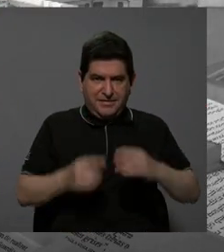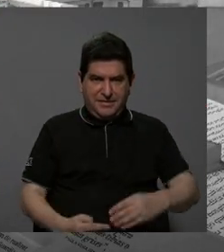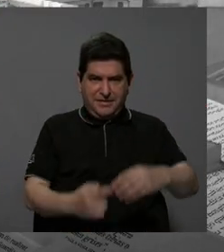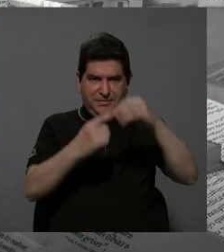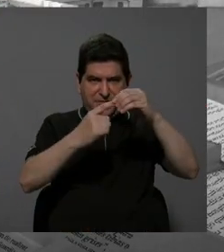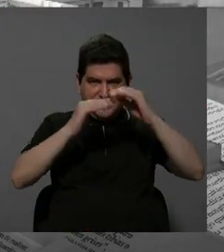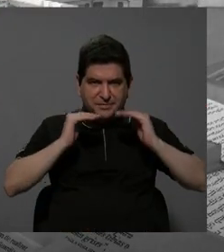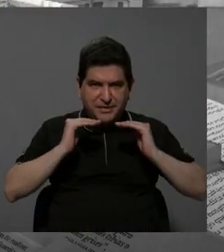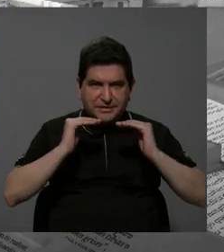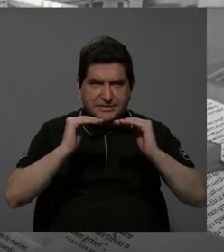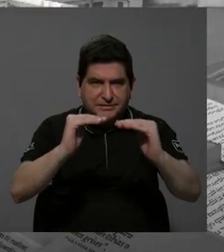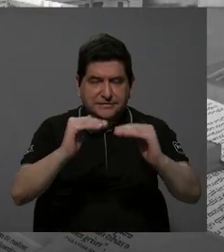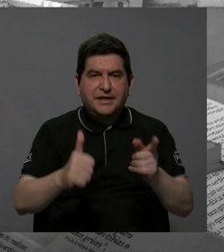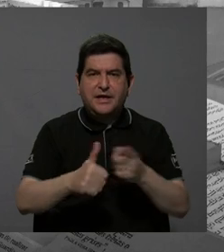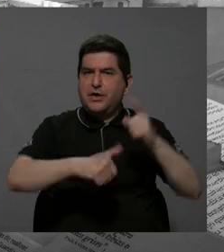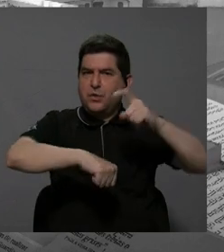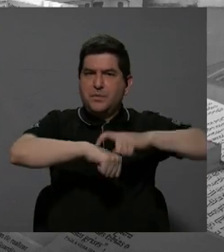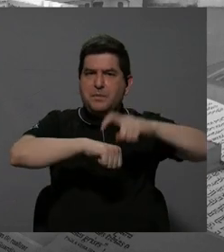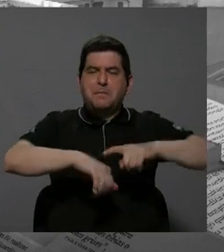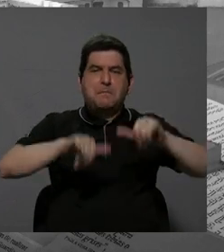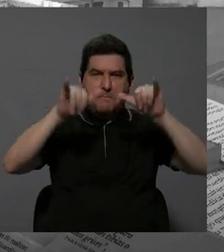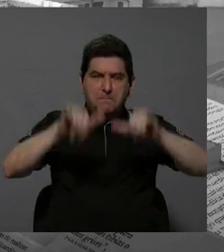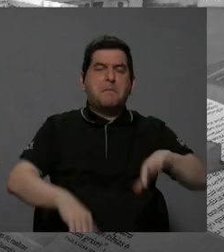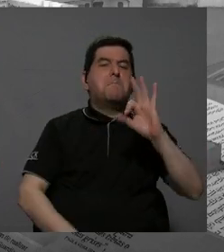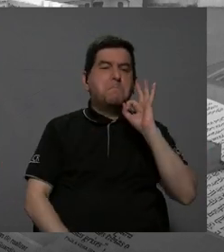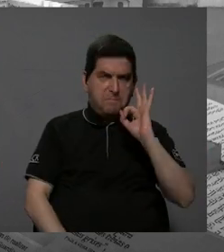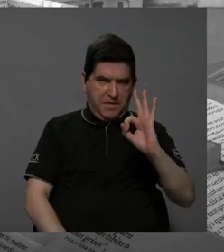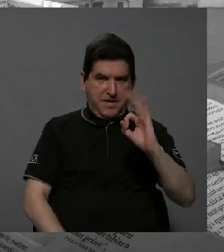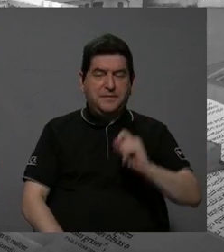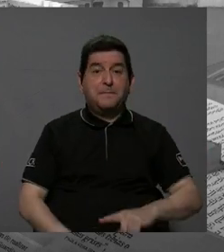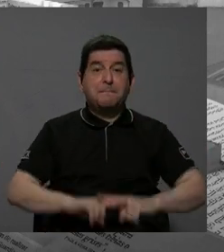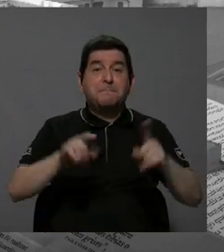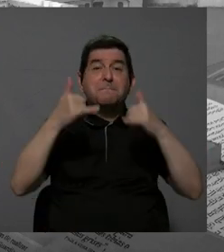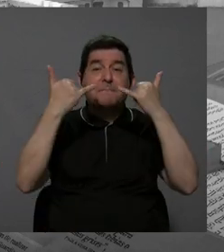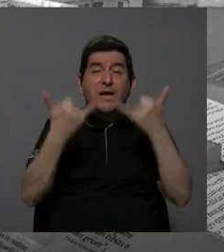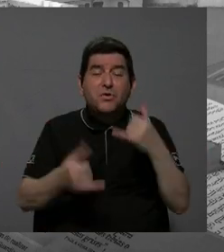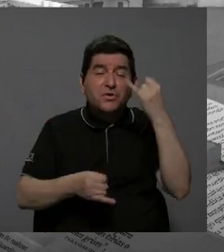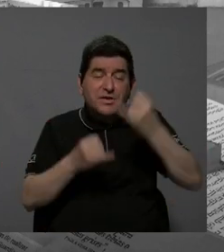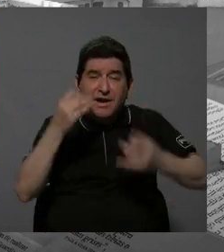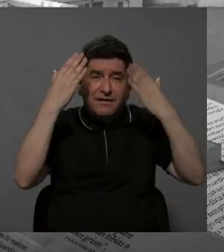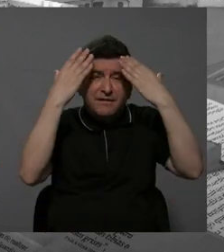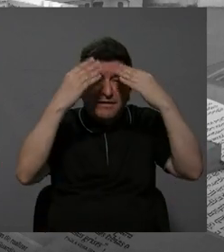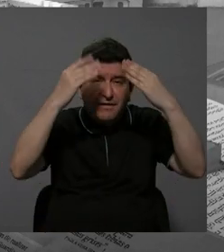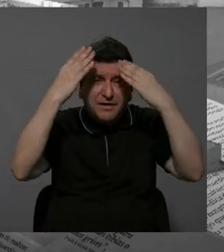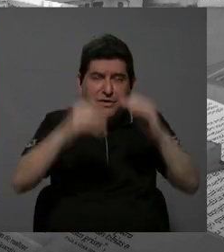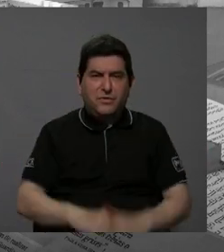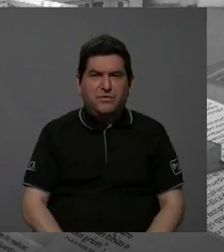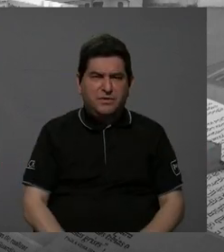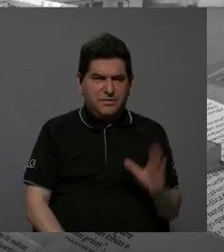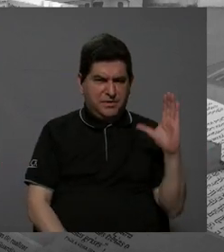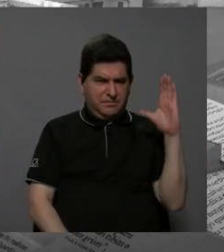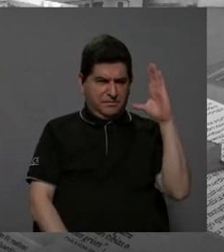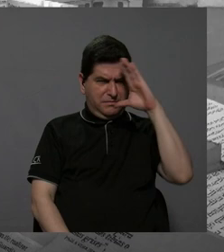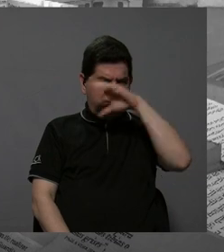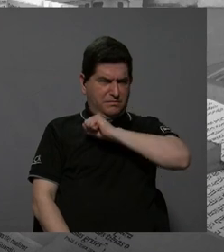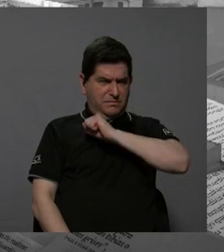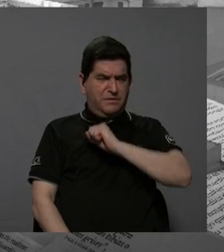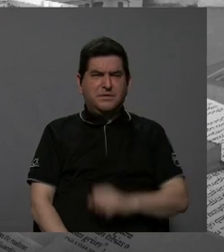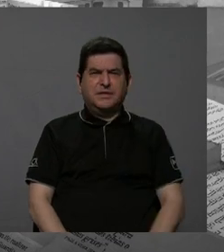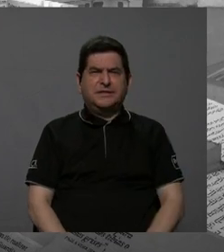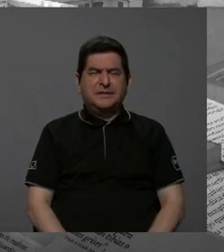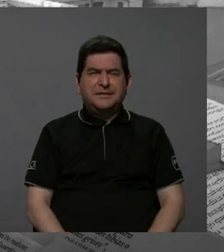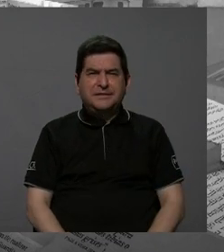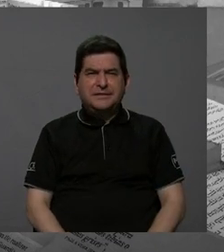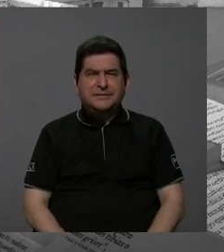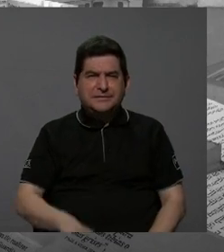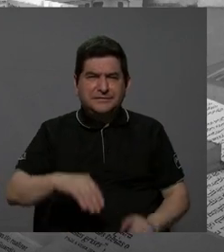desde el principio, se han mantenido bastante bien, pero ya en nuestro último informe, estamos detectando que se da una tendencia